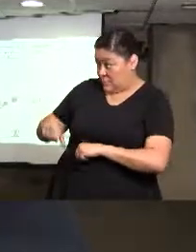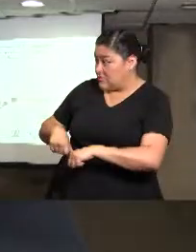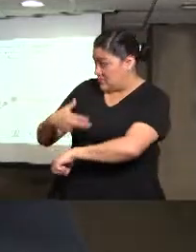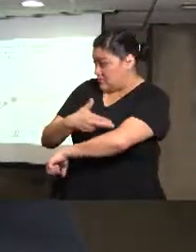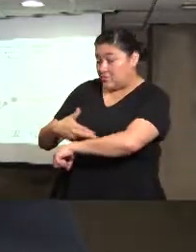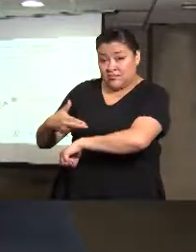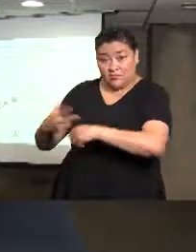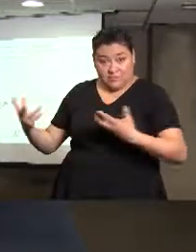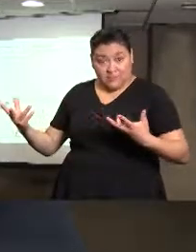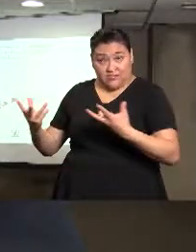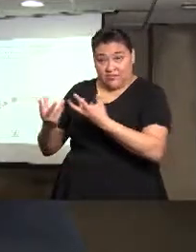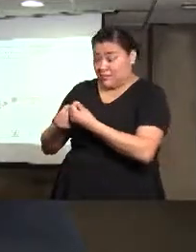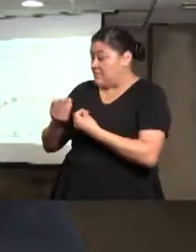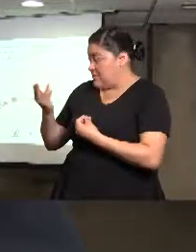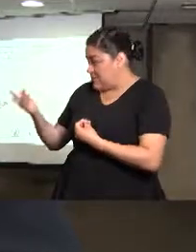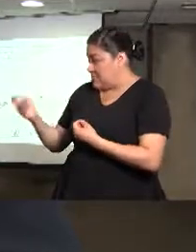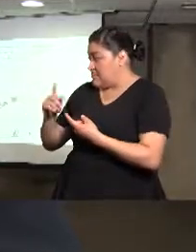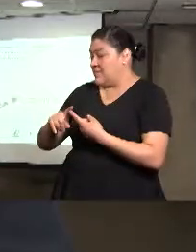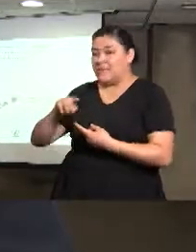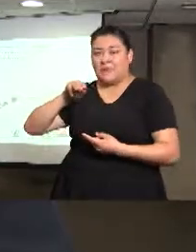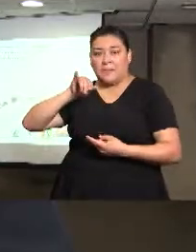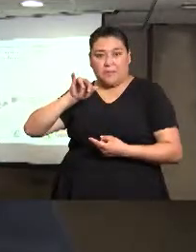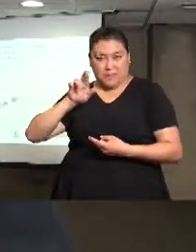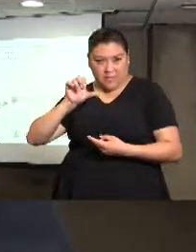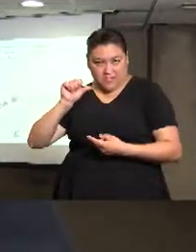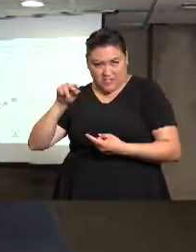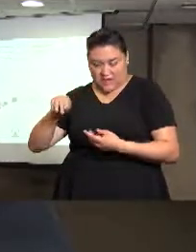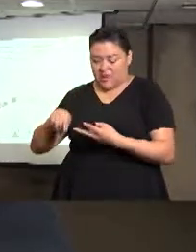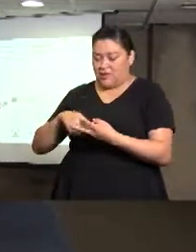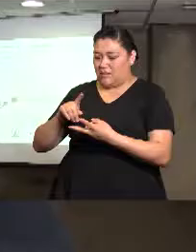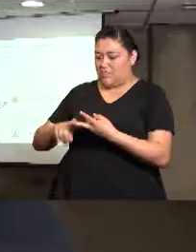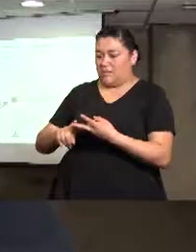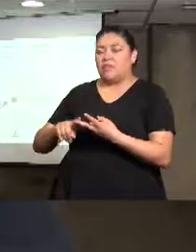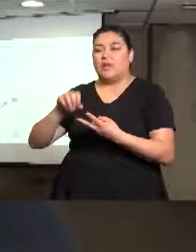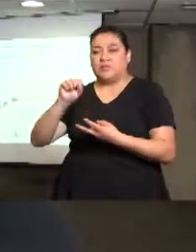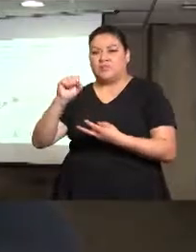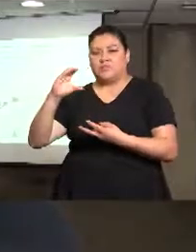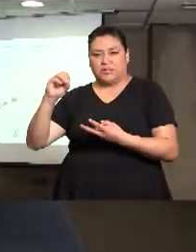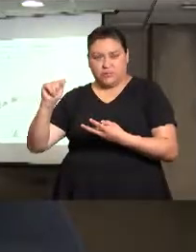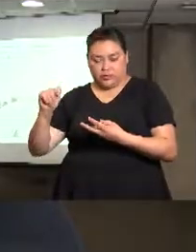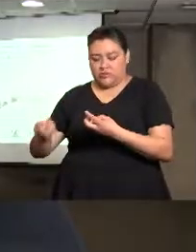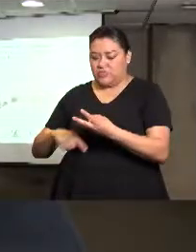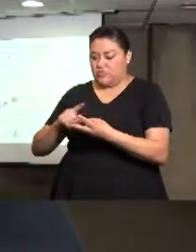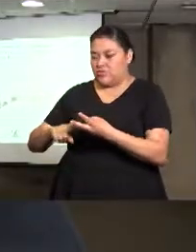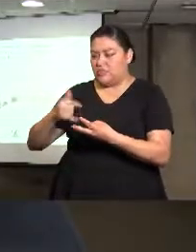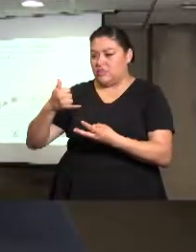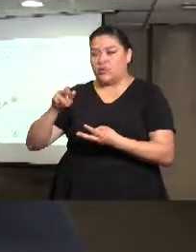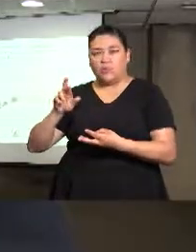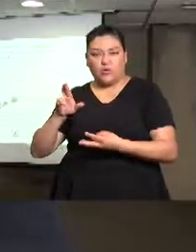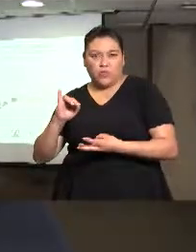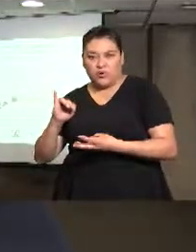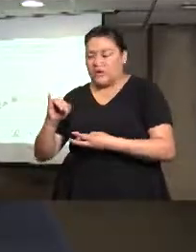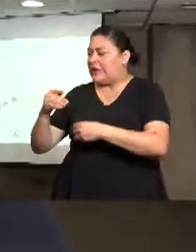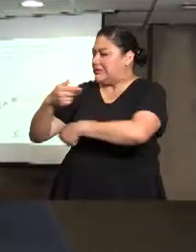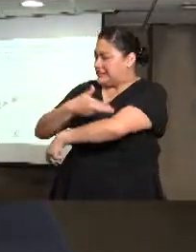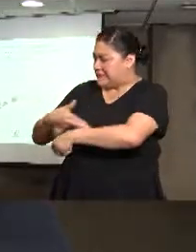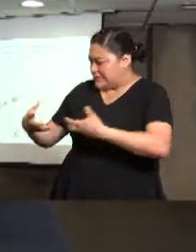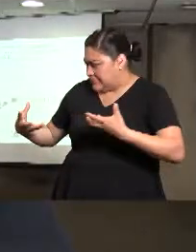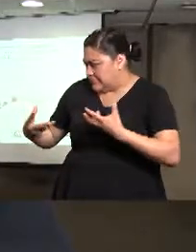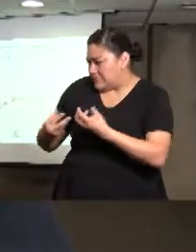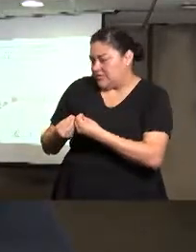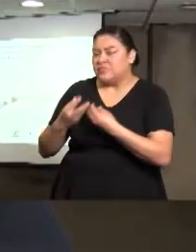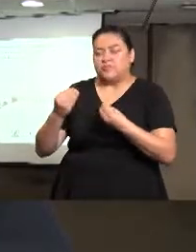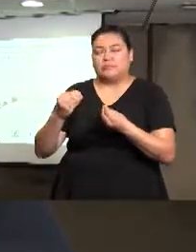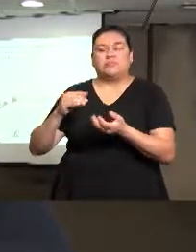organizando junto con Scott, con Miriam, con Yuri, y con todas las organizaciones que están detrás de este evento. Quiero